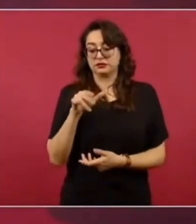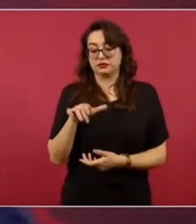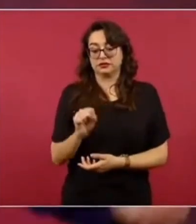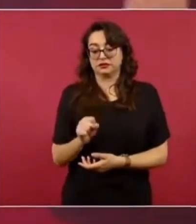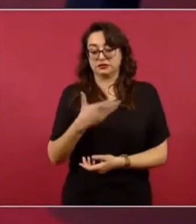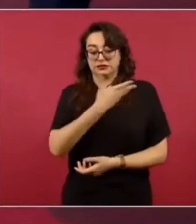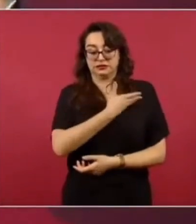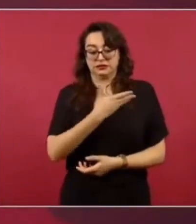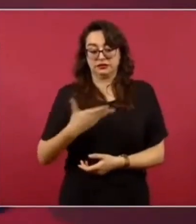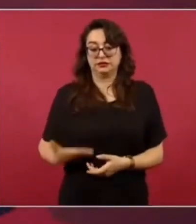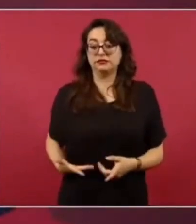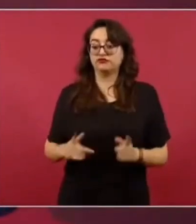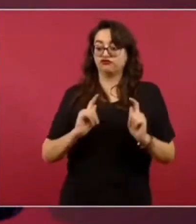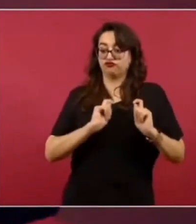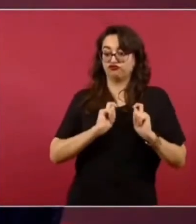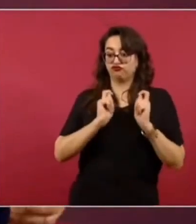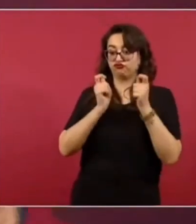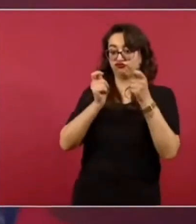pues,